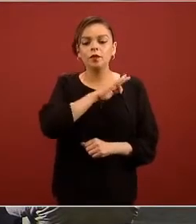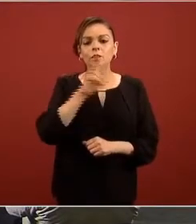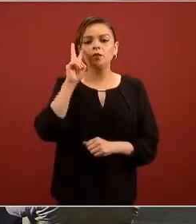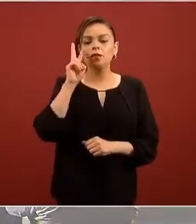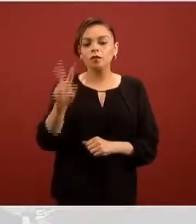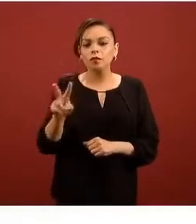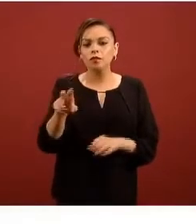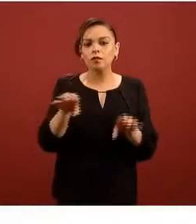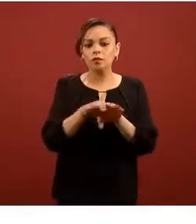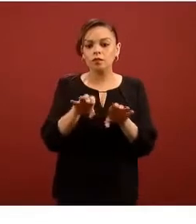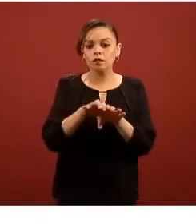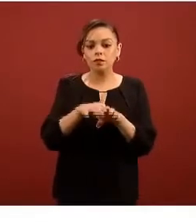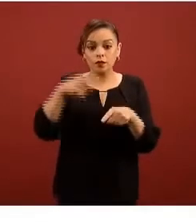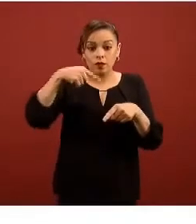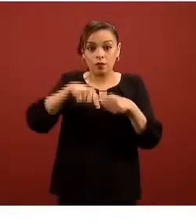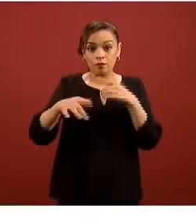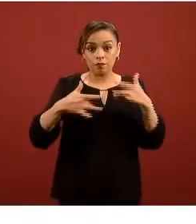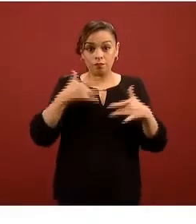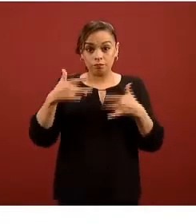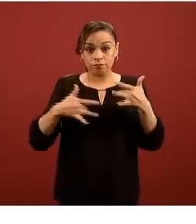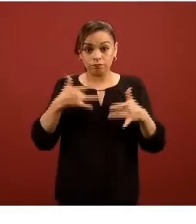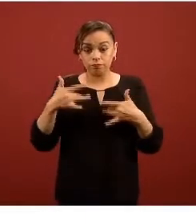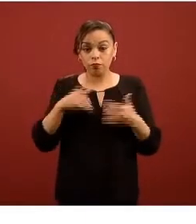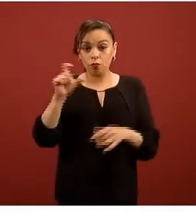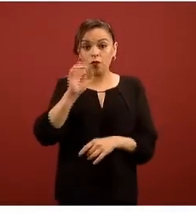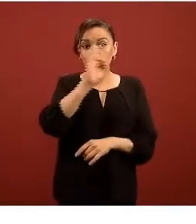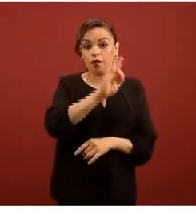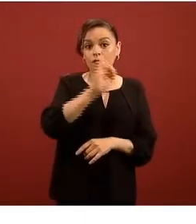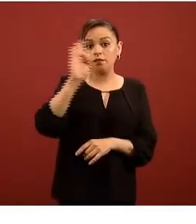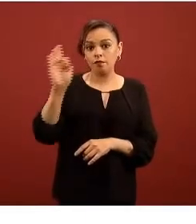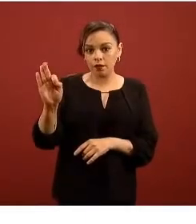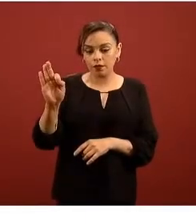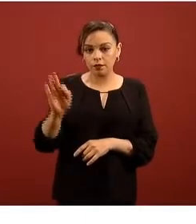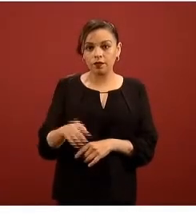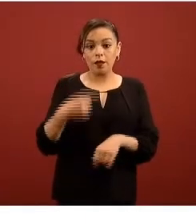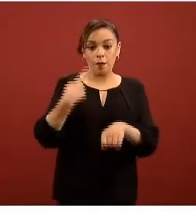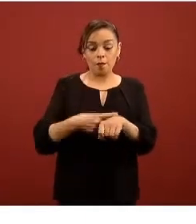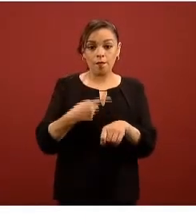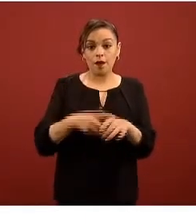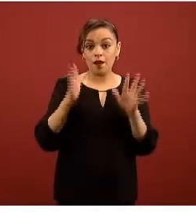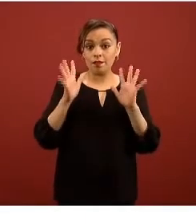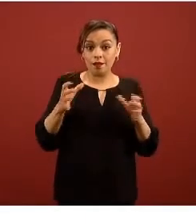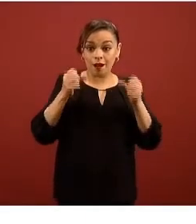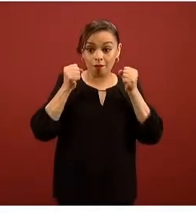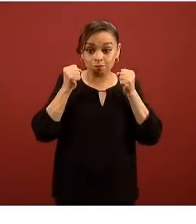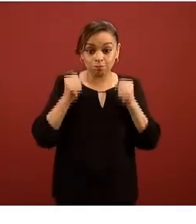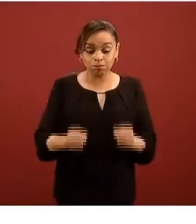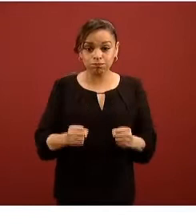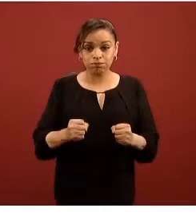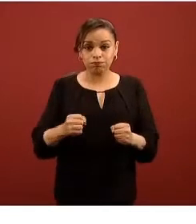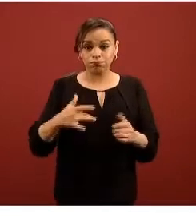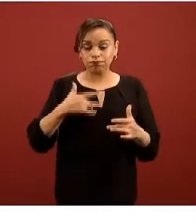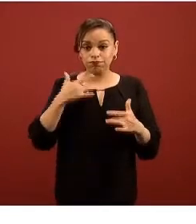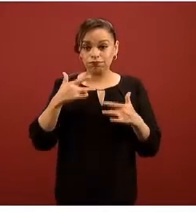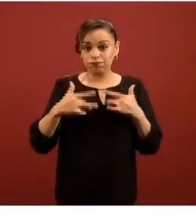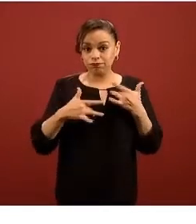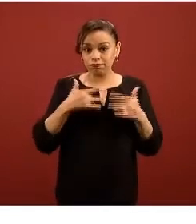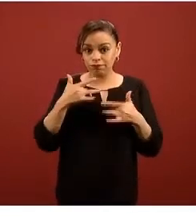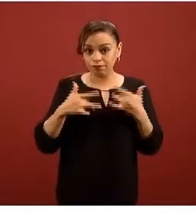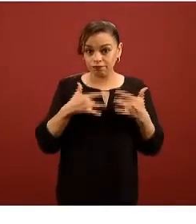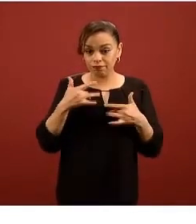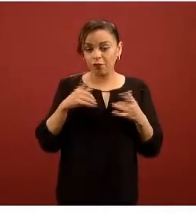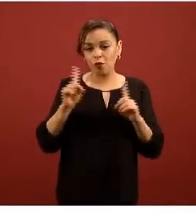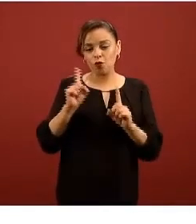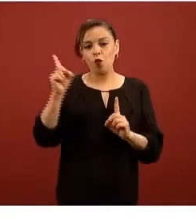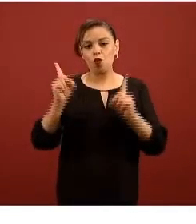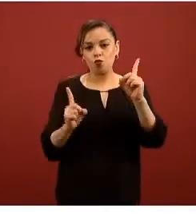inicio de síntomas para el tema de los casos confirmados y sospechosos de cómo se ha ido presentando